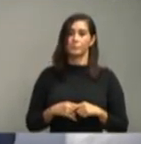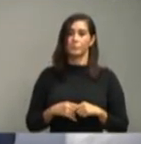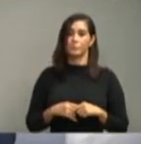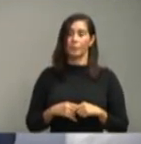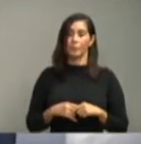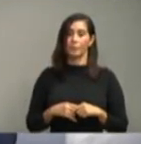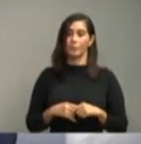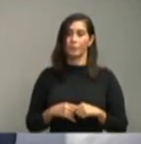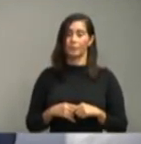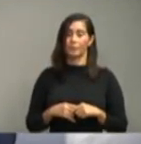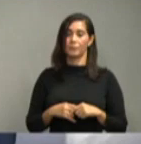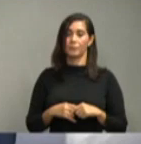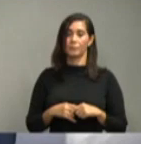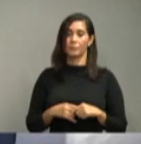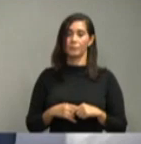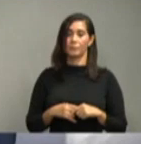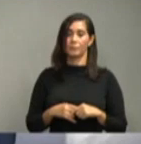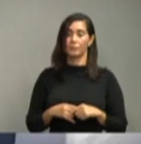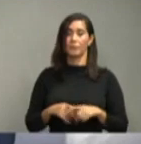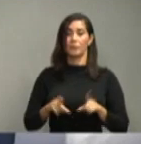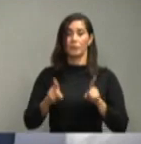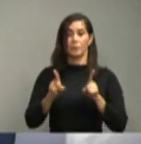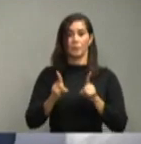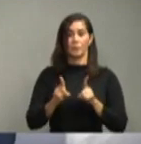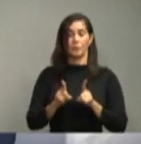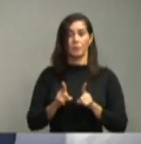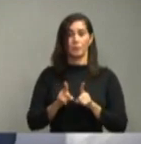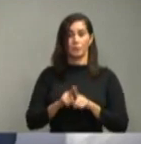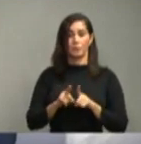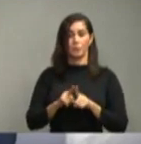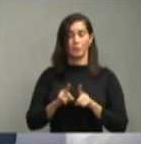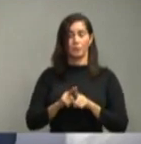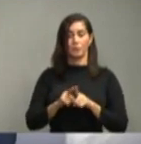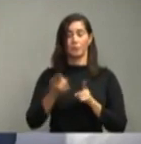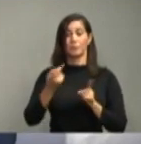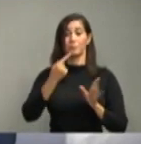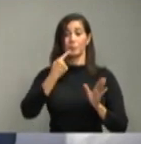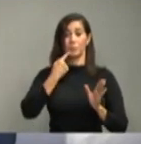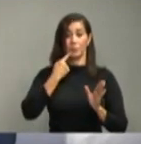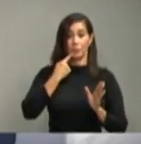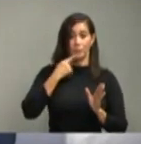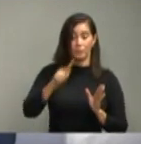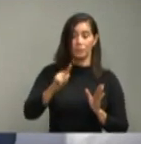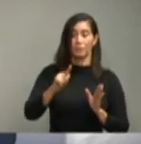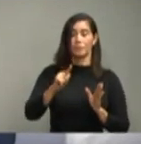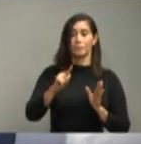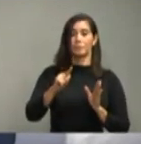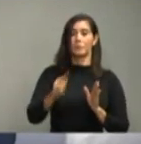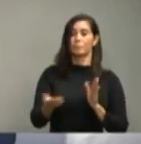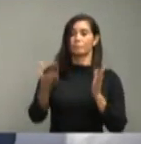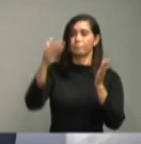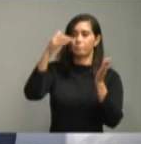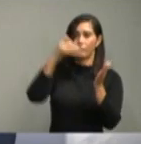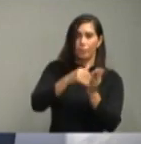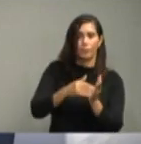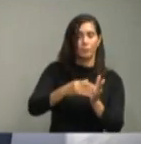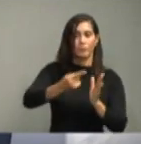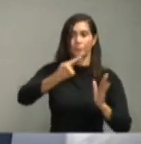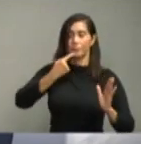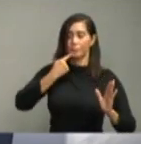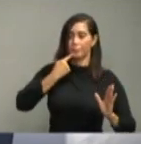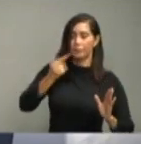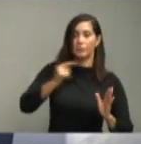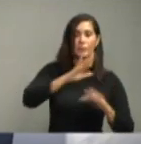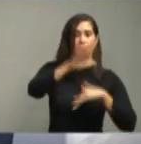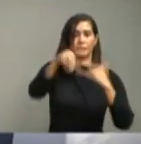Queremos, en términos de las recomendaciones, volver a insistir a